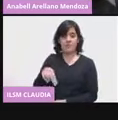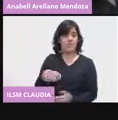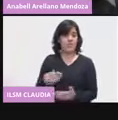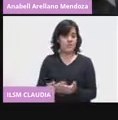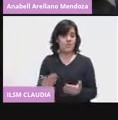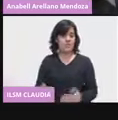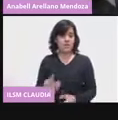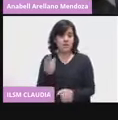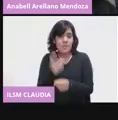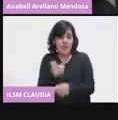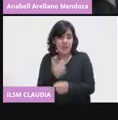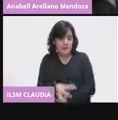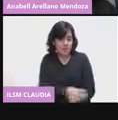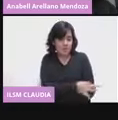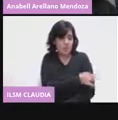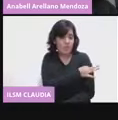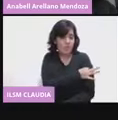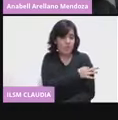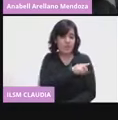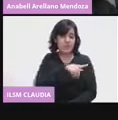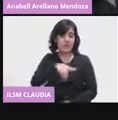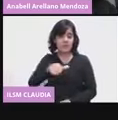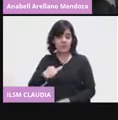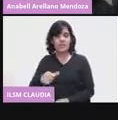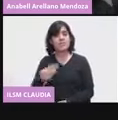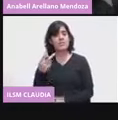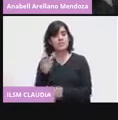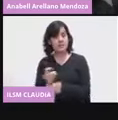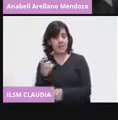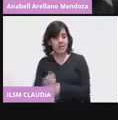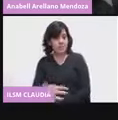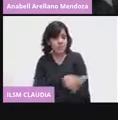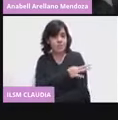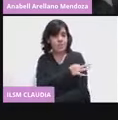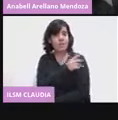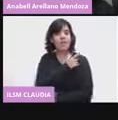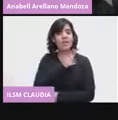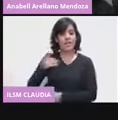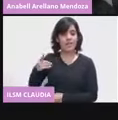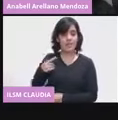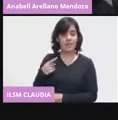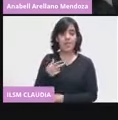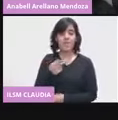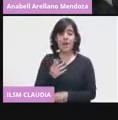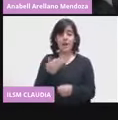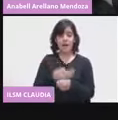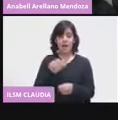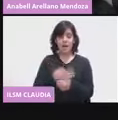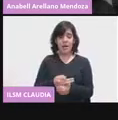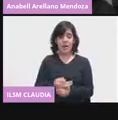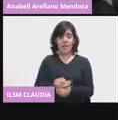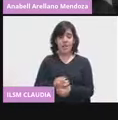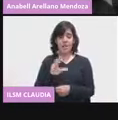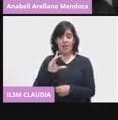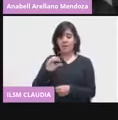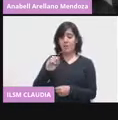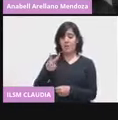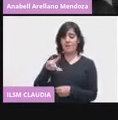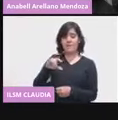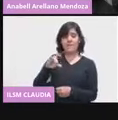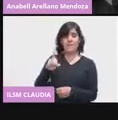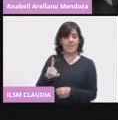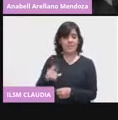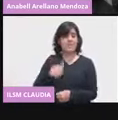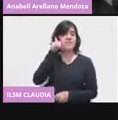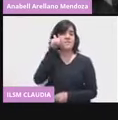que no es una dosis, que son dos. Pero en este momento, y para el COVID-19, son dos dosis todas las vacunas que